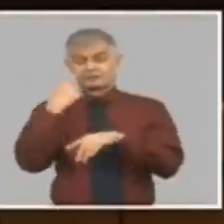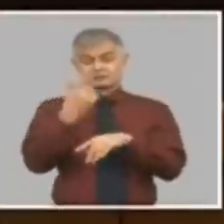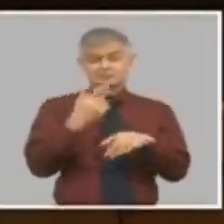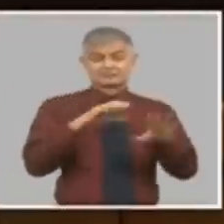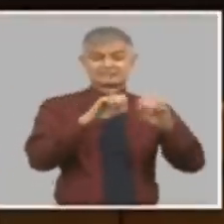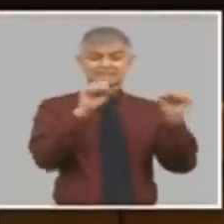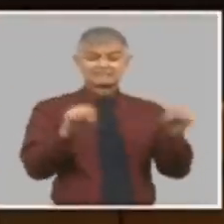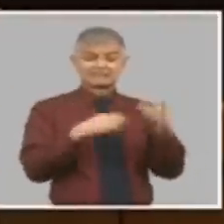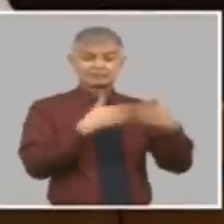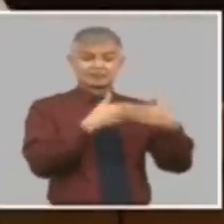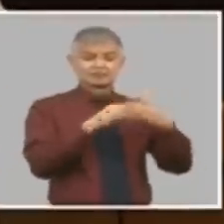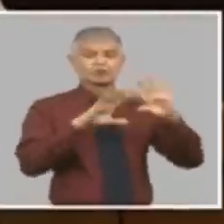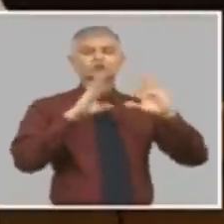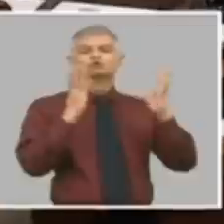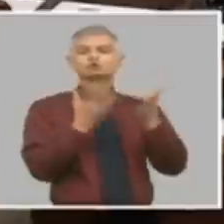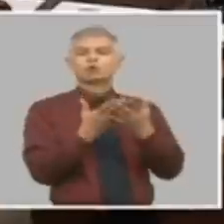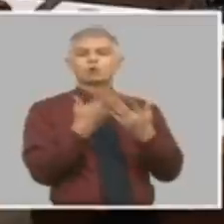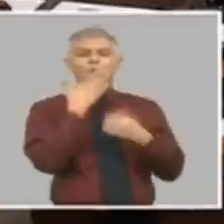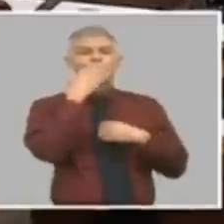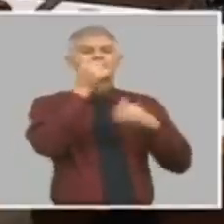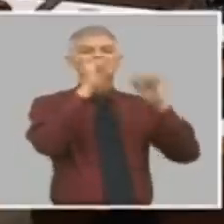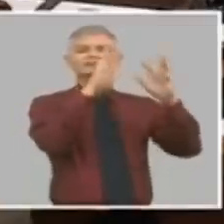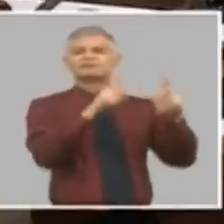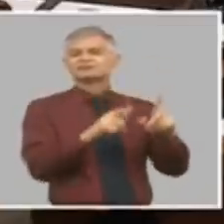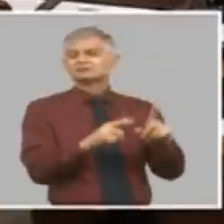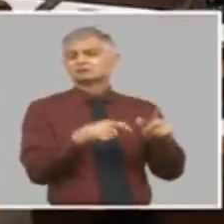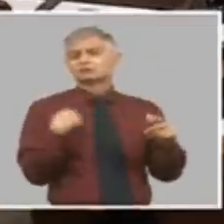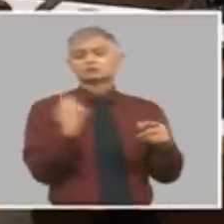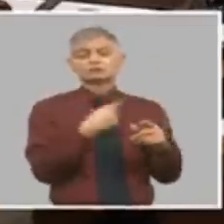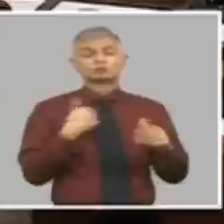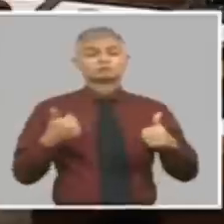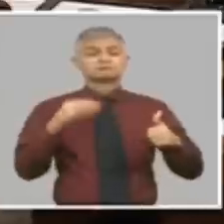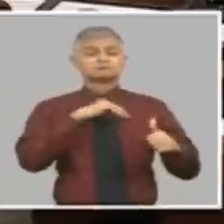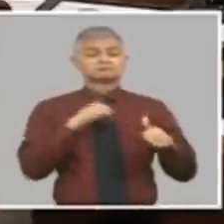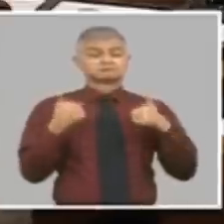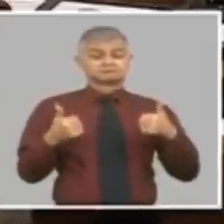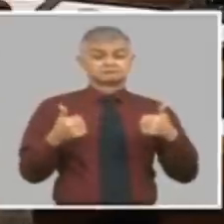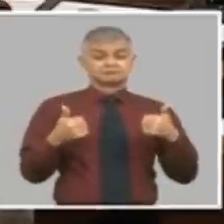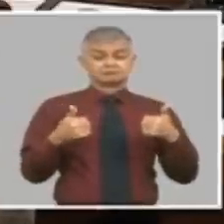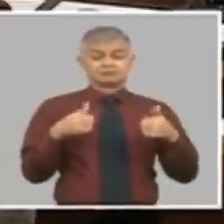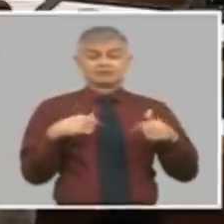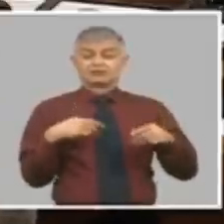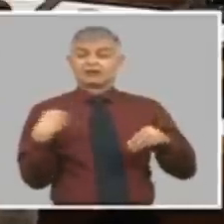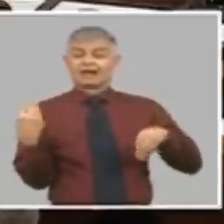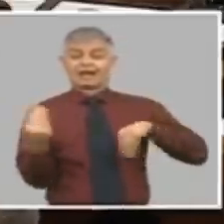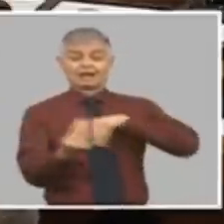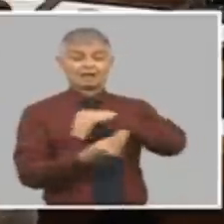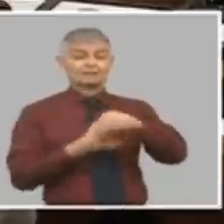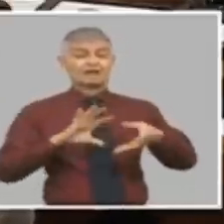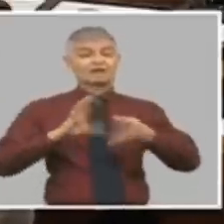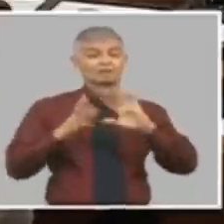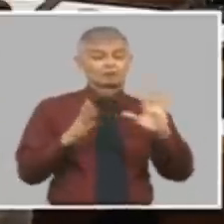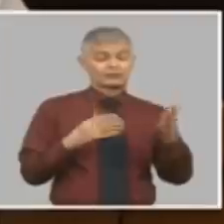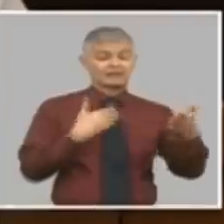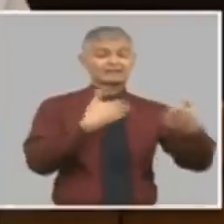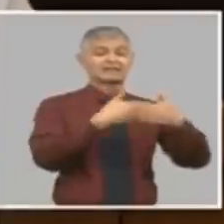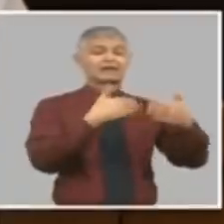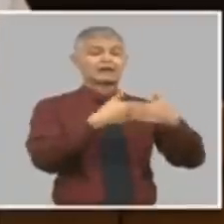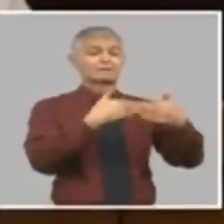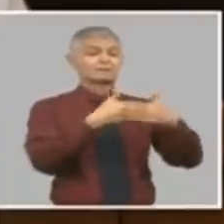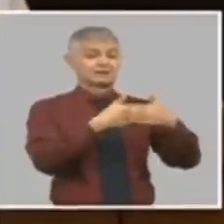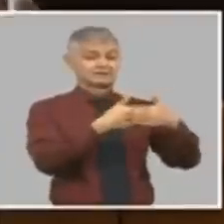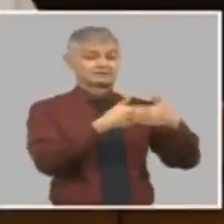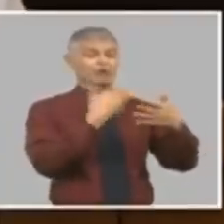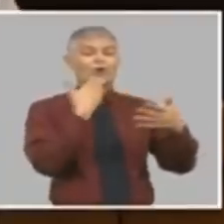todo el mundo tiene utilidad y somos felices si le cambiamos la regla al juego al sistema empresarial de